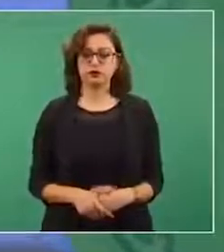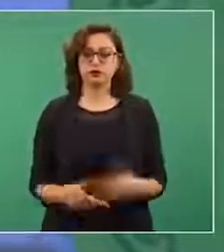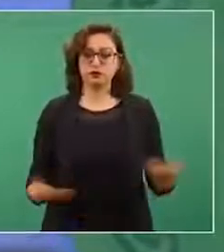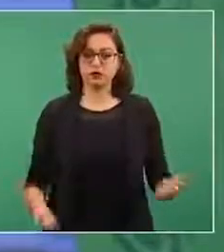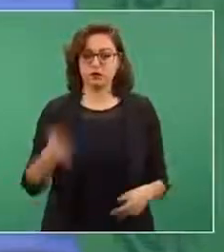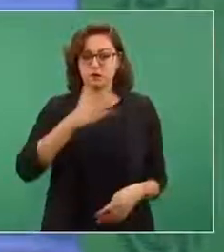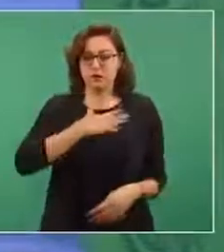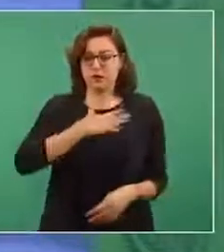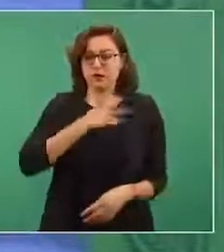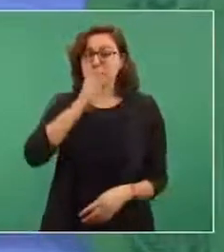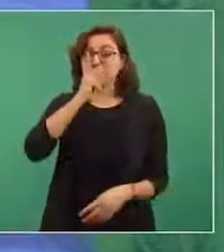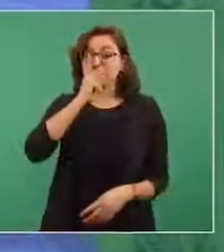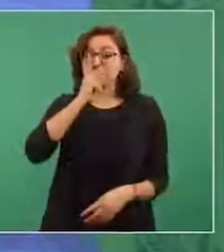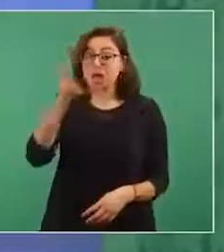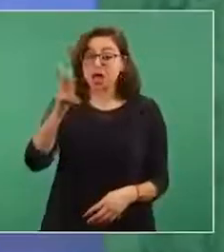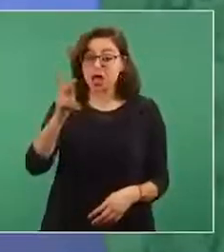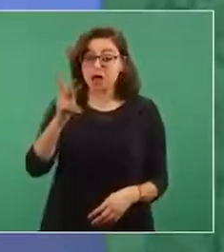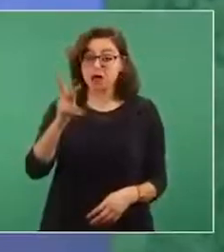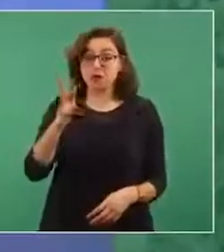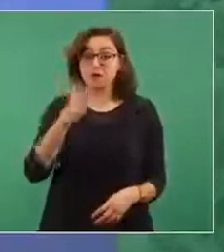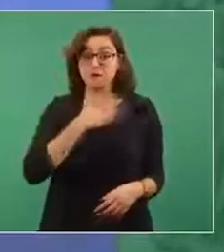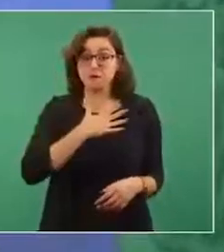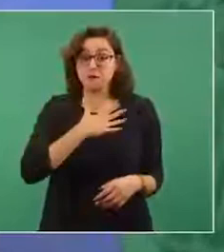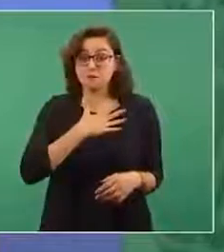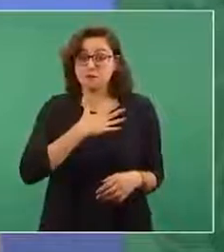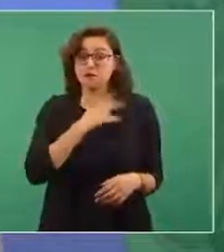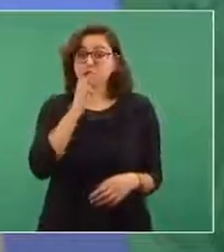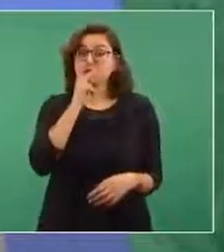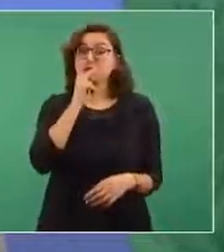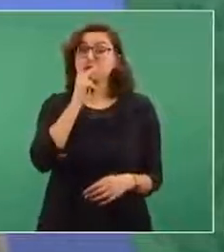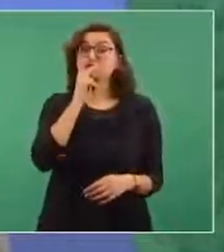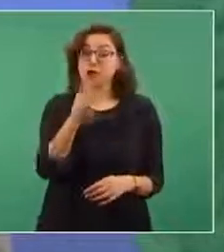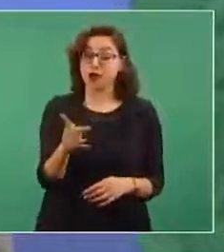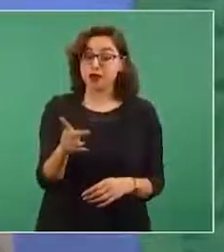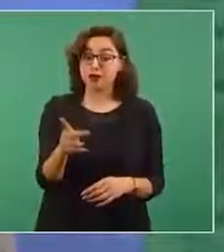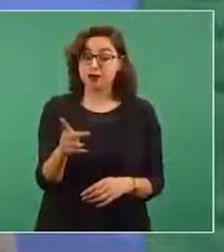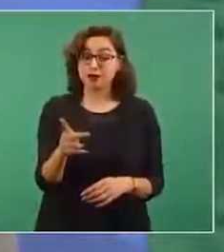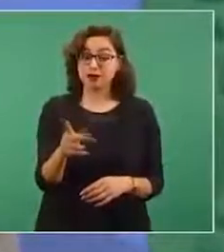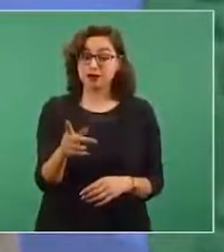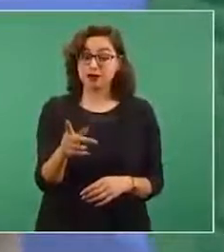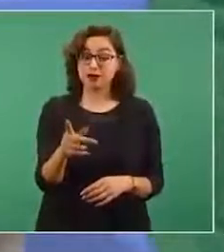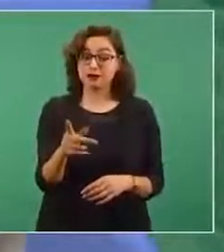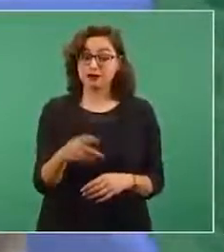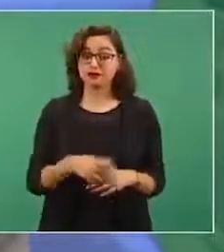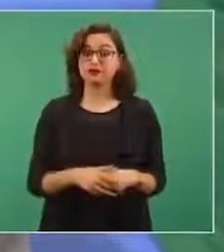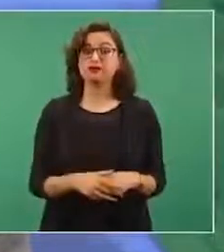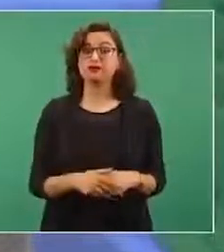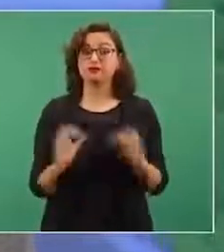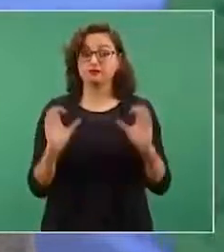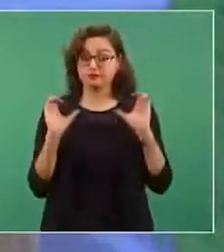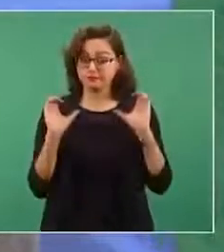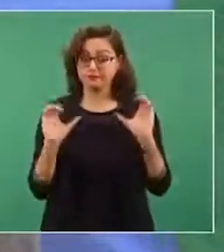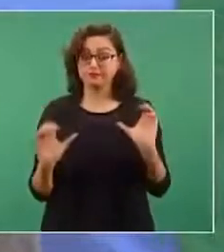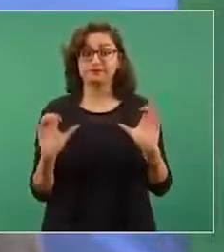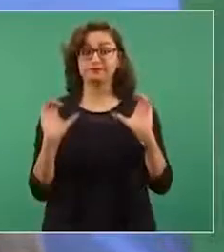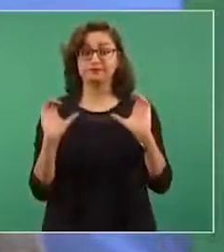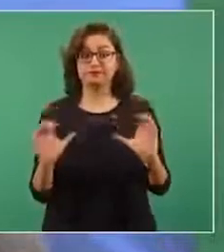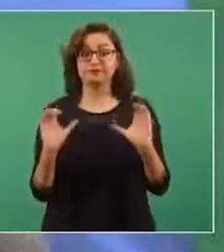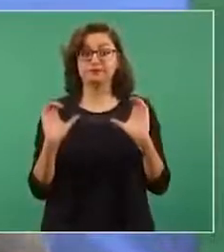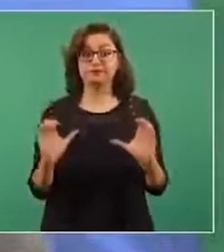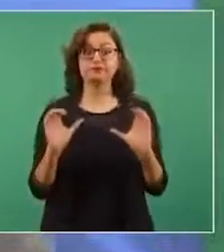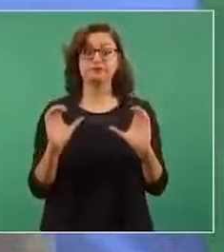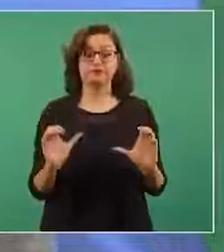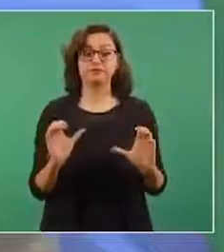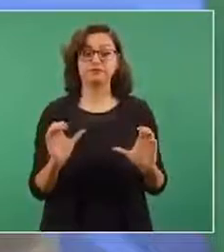de por medio, es la